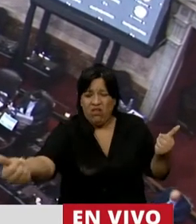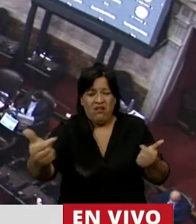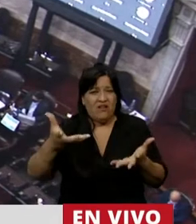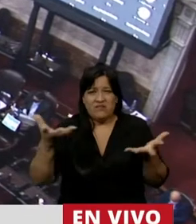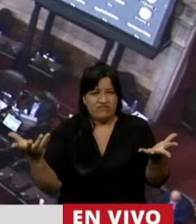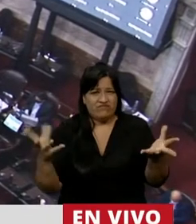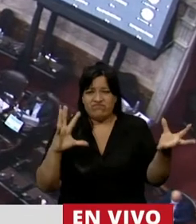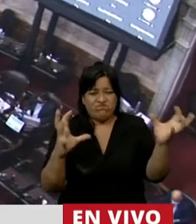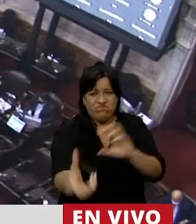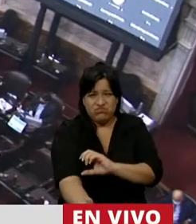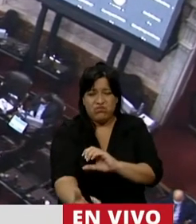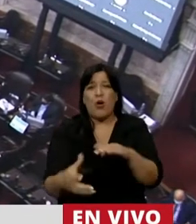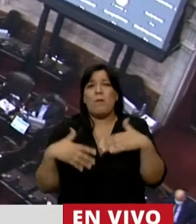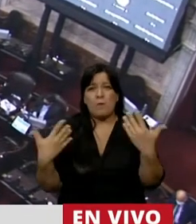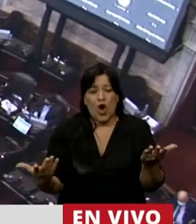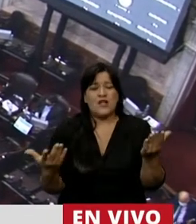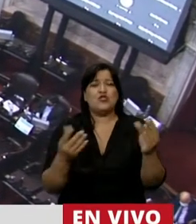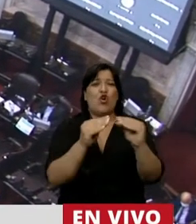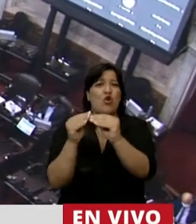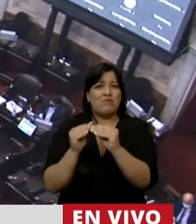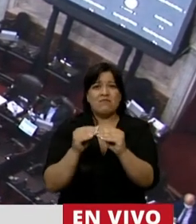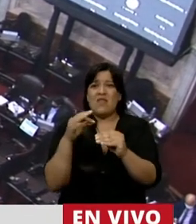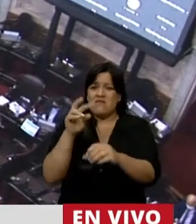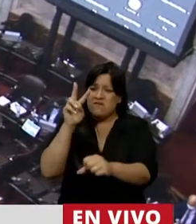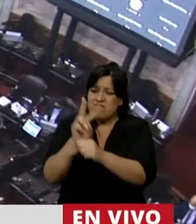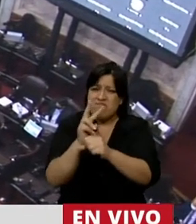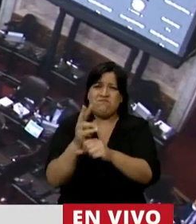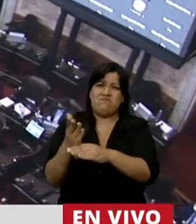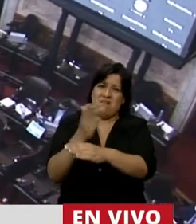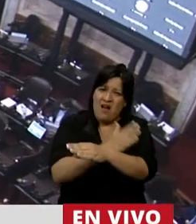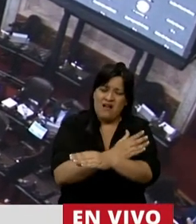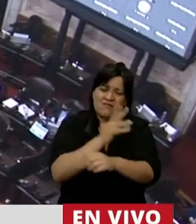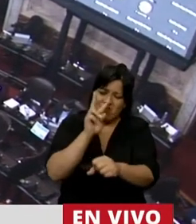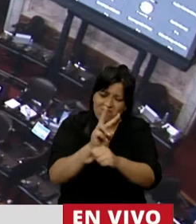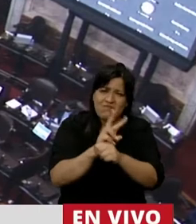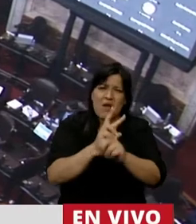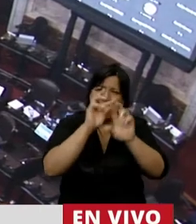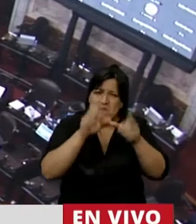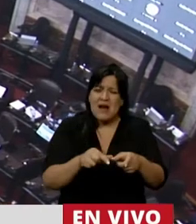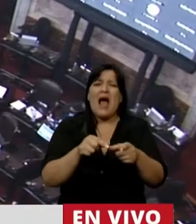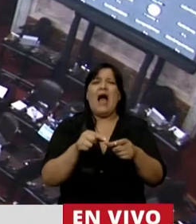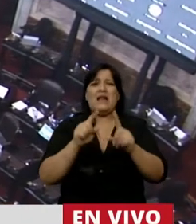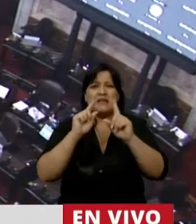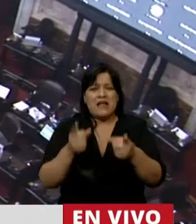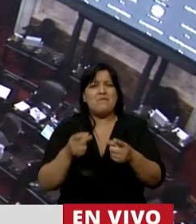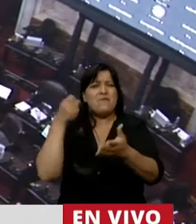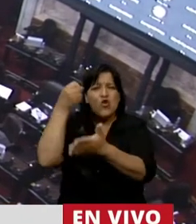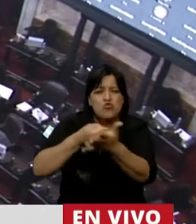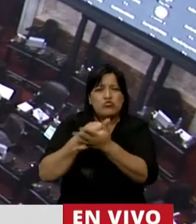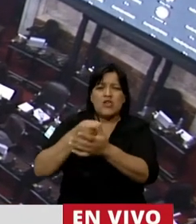diputados, diputadas, que la prevención y la lucha contra los incendios forestales resulta en la